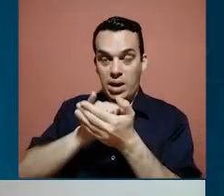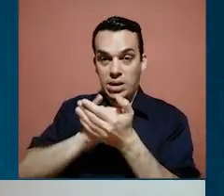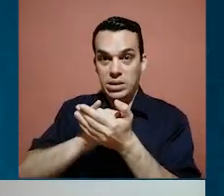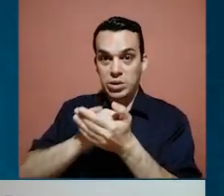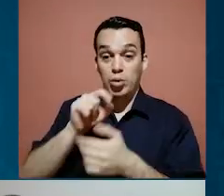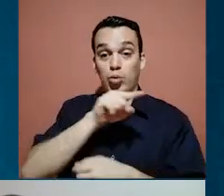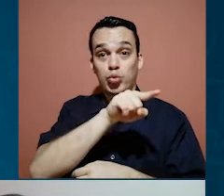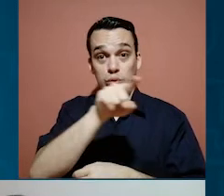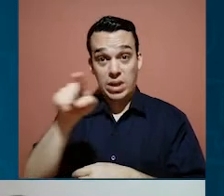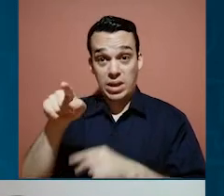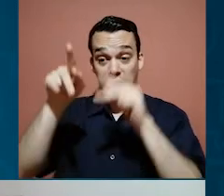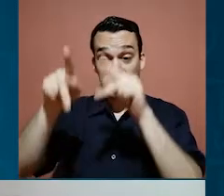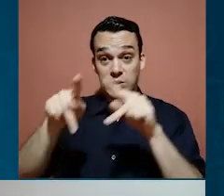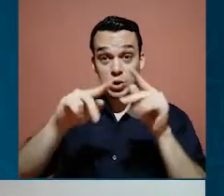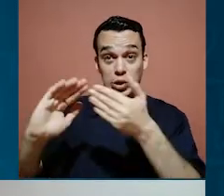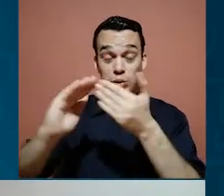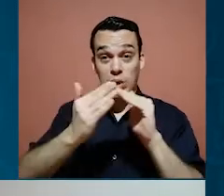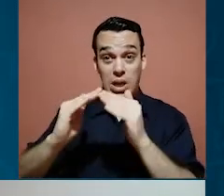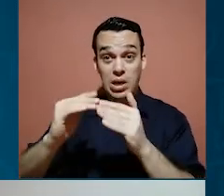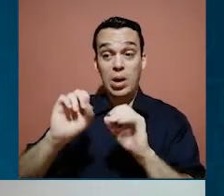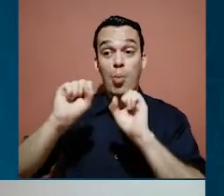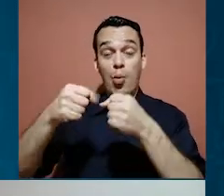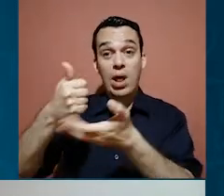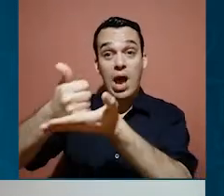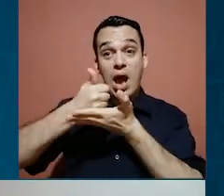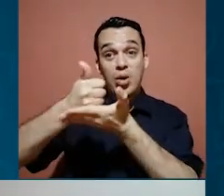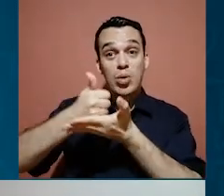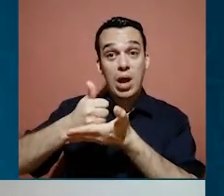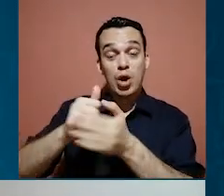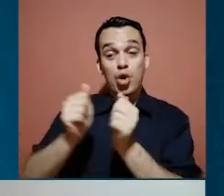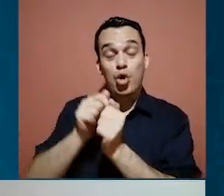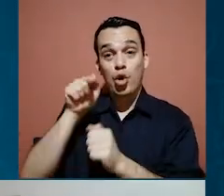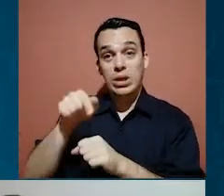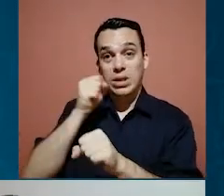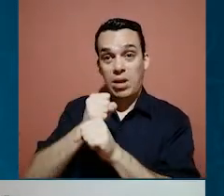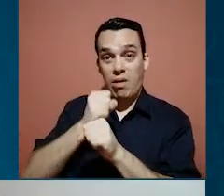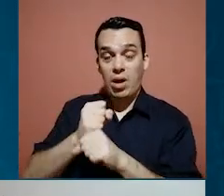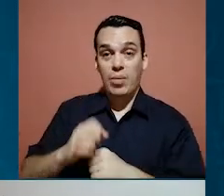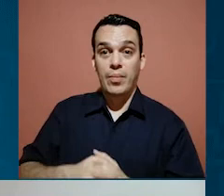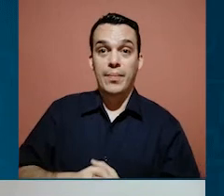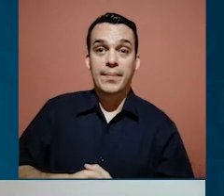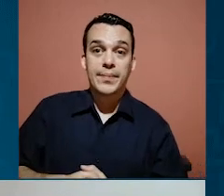servicio. Y son ustedes, los ciudadanos, los que nos pueden colaborar con esa tarea.